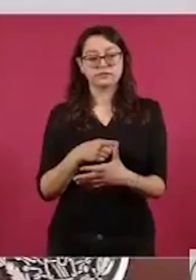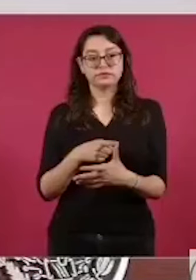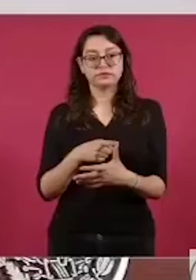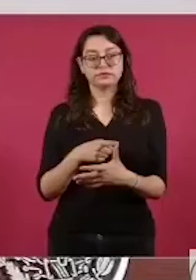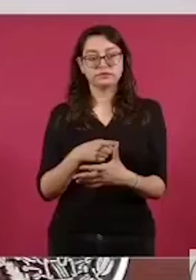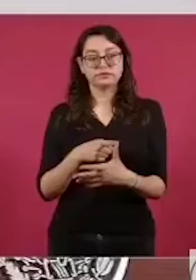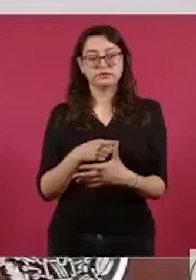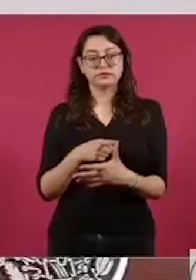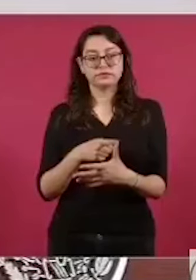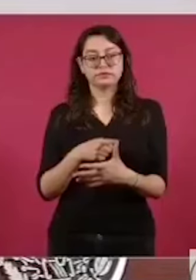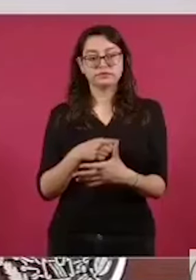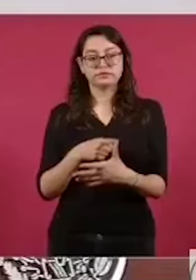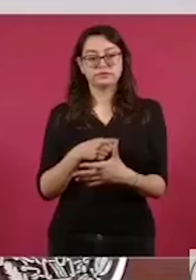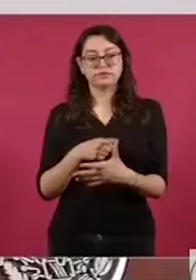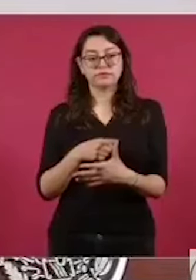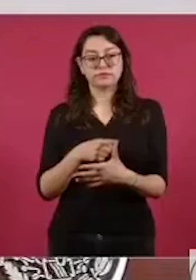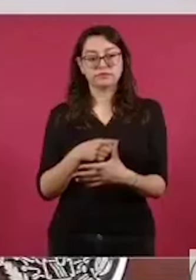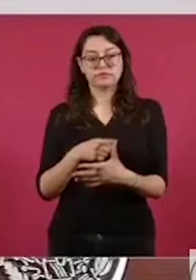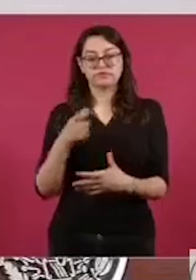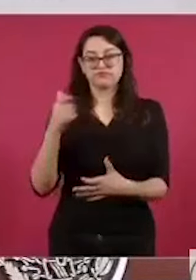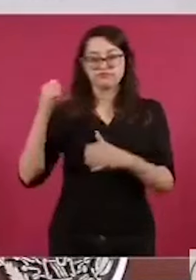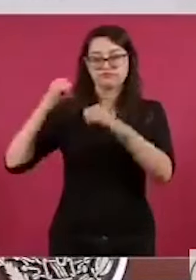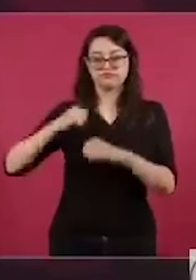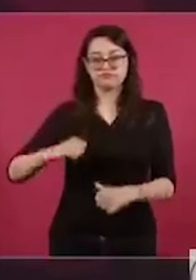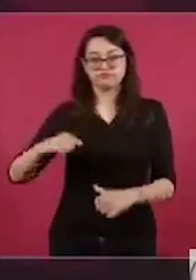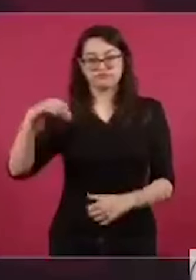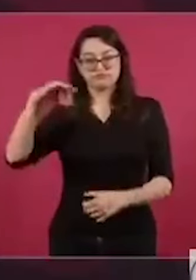órganos electorales